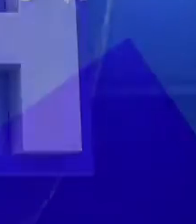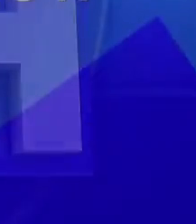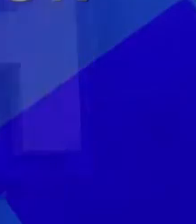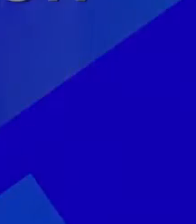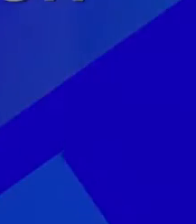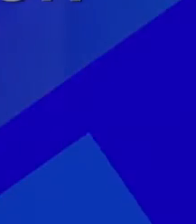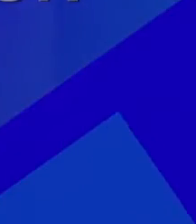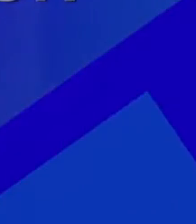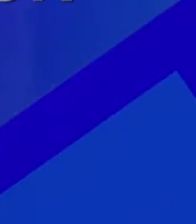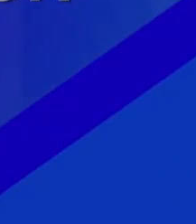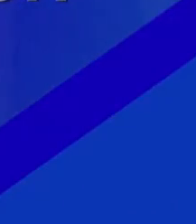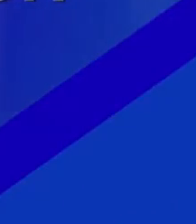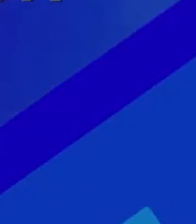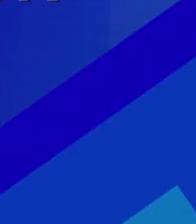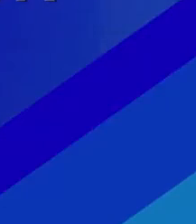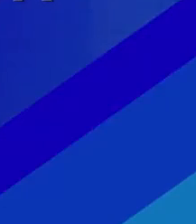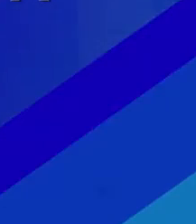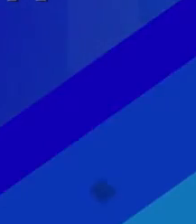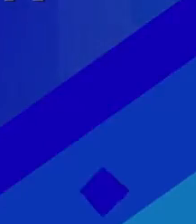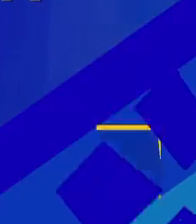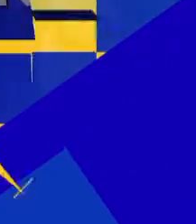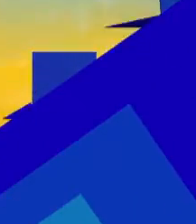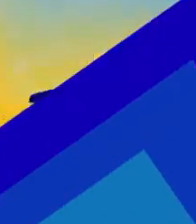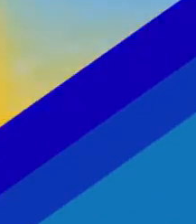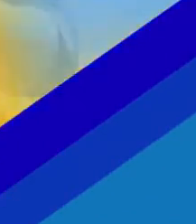A continuación, Tempranito.